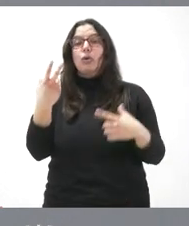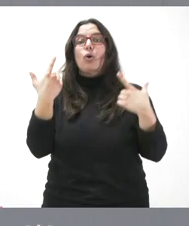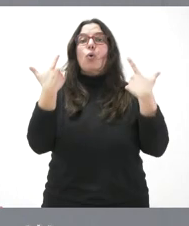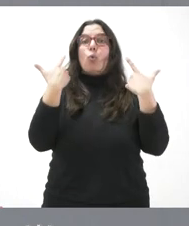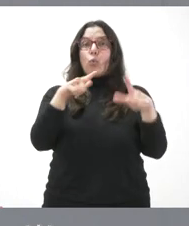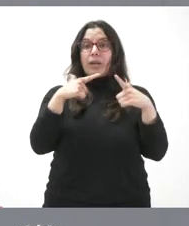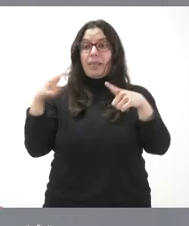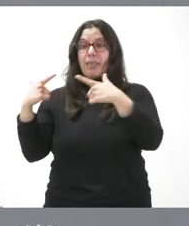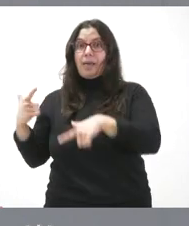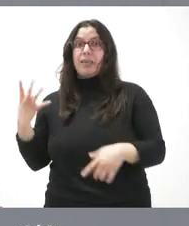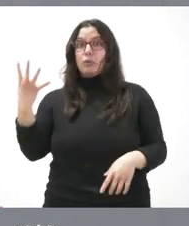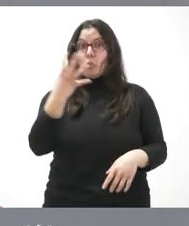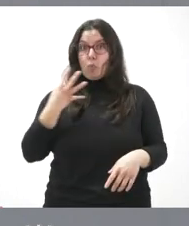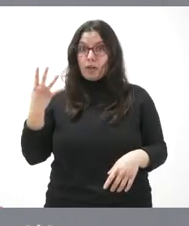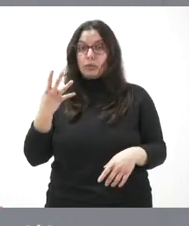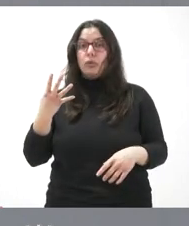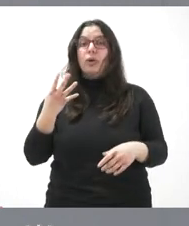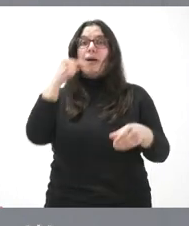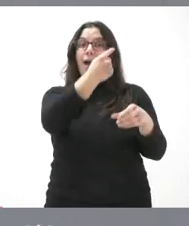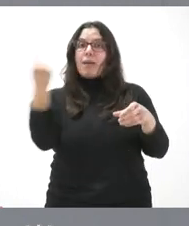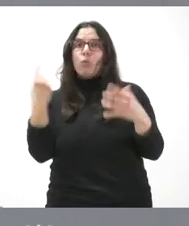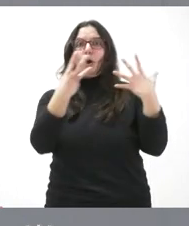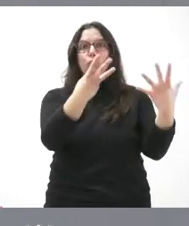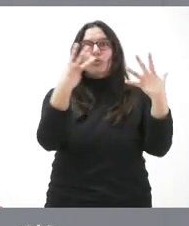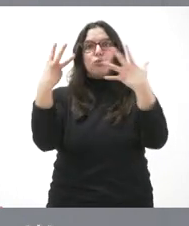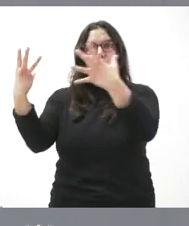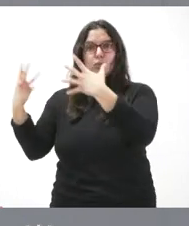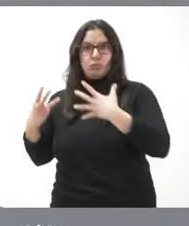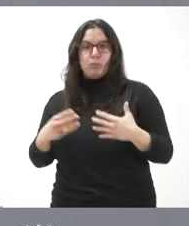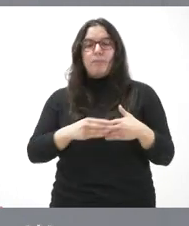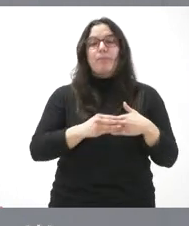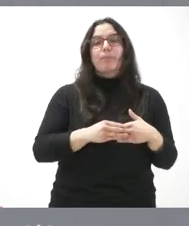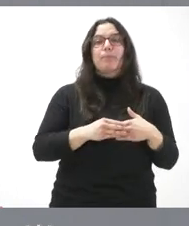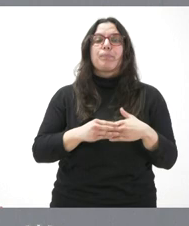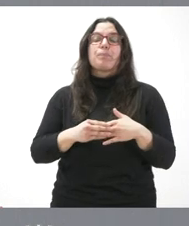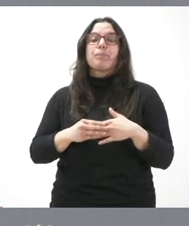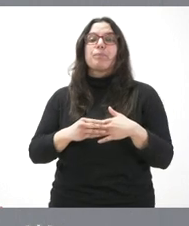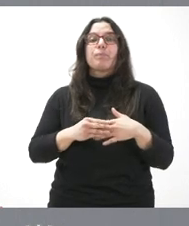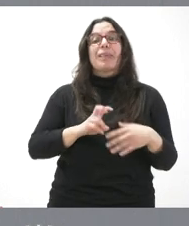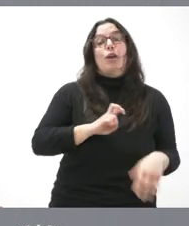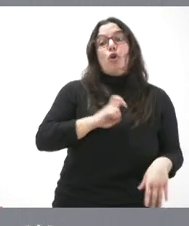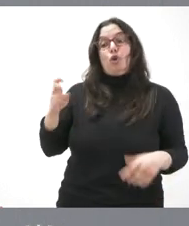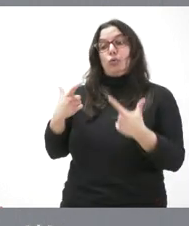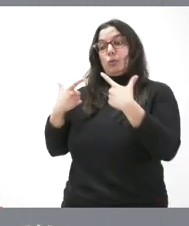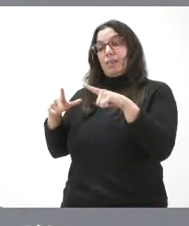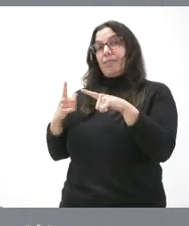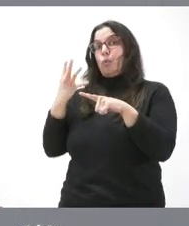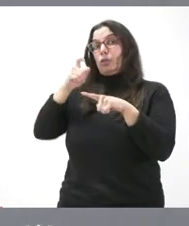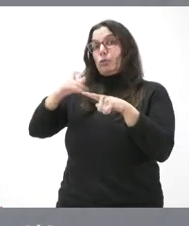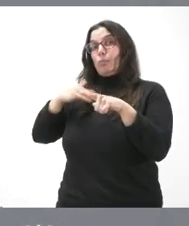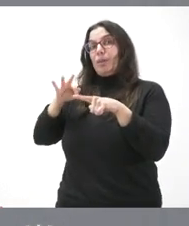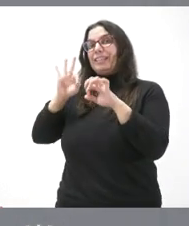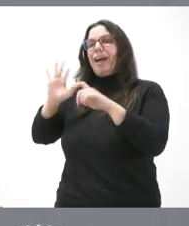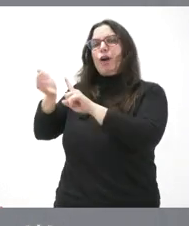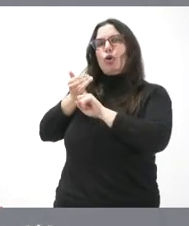unidades. Y contará con otra de acogida para cuatro personas, así como